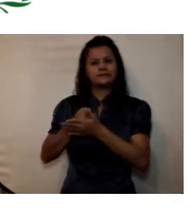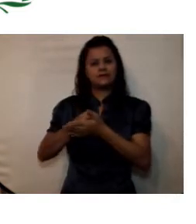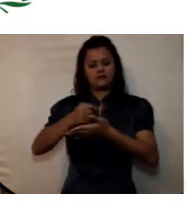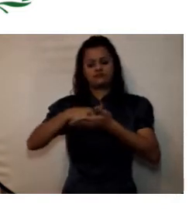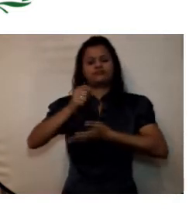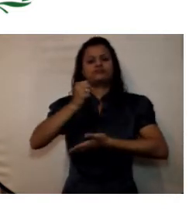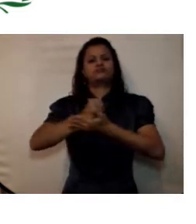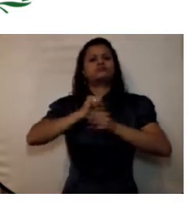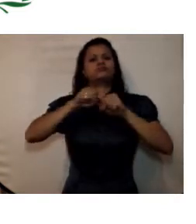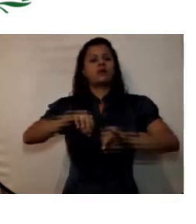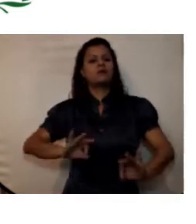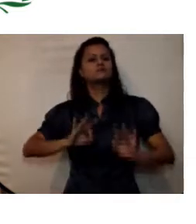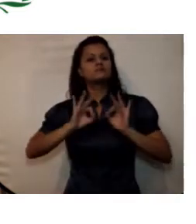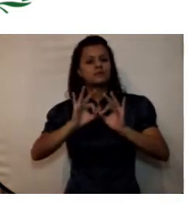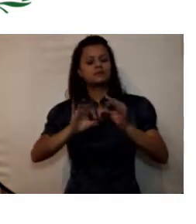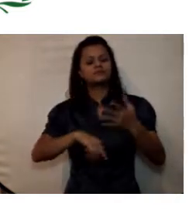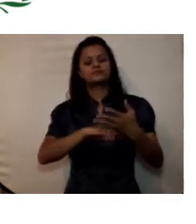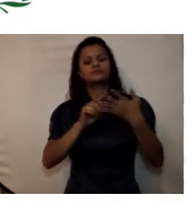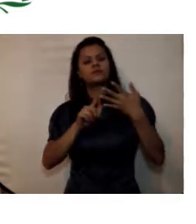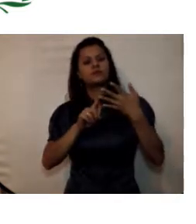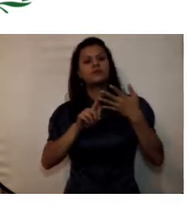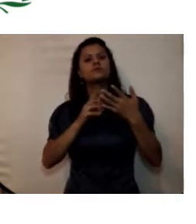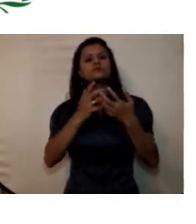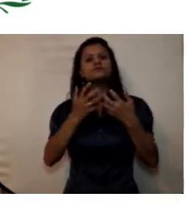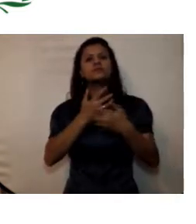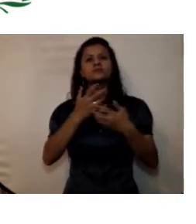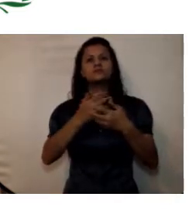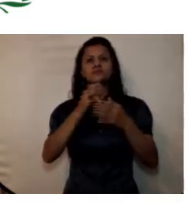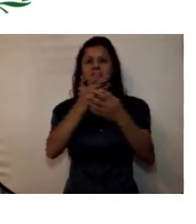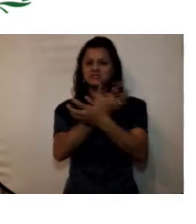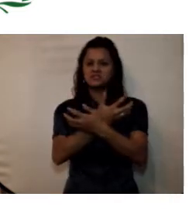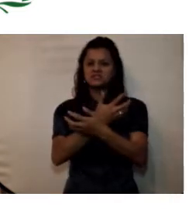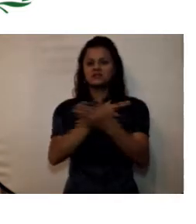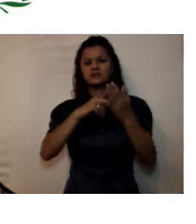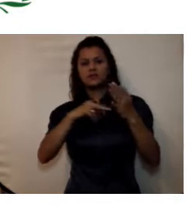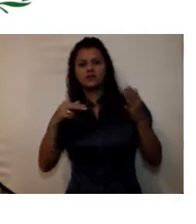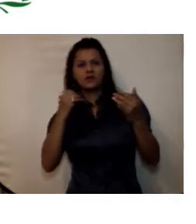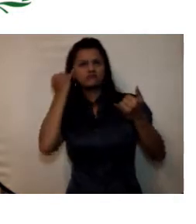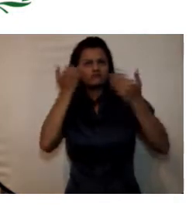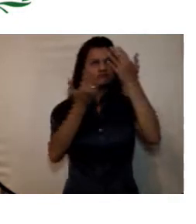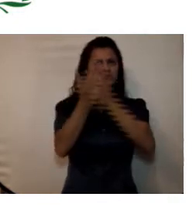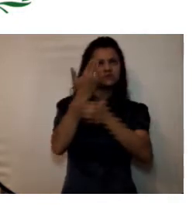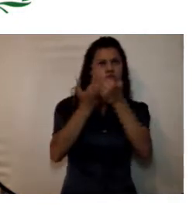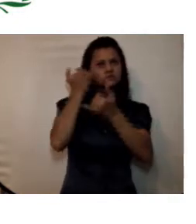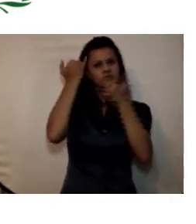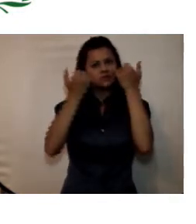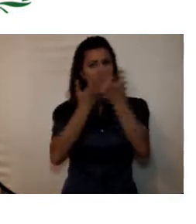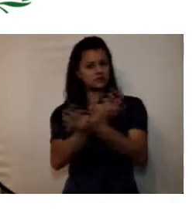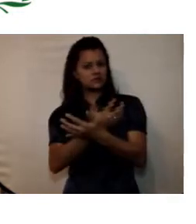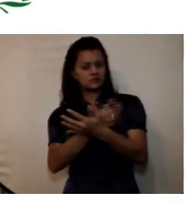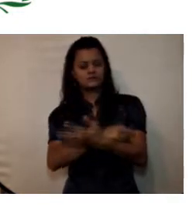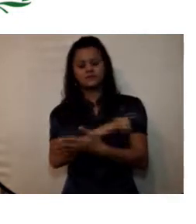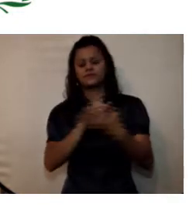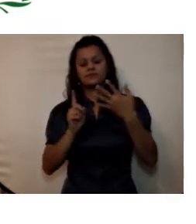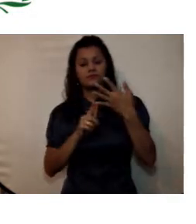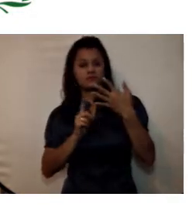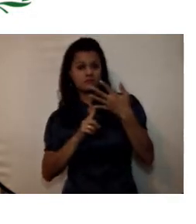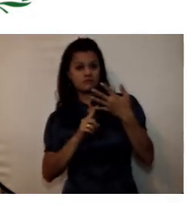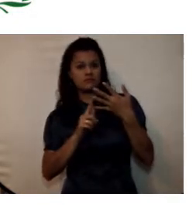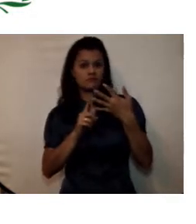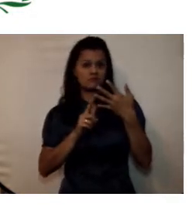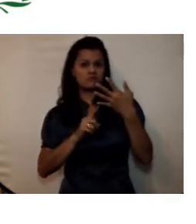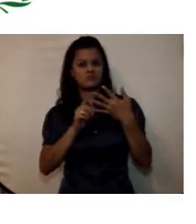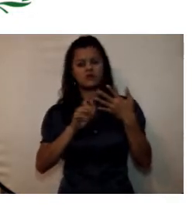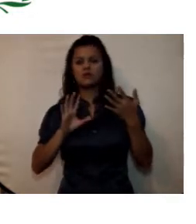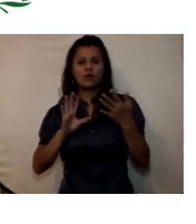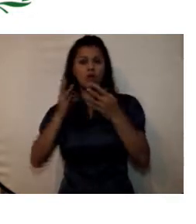está el sistema de ciencia tecnología innovación científica y en el número quinto donde recogemos todos los valores agregados y se